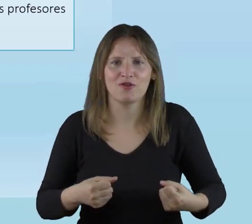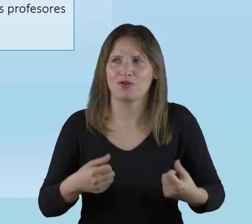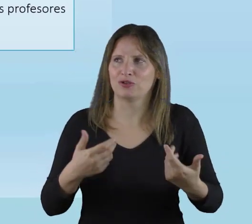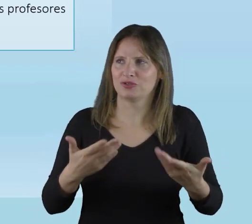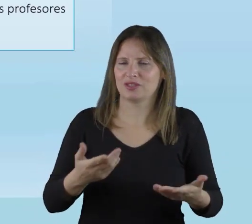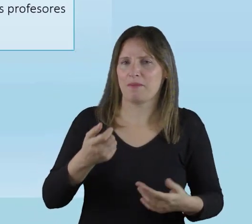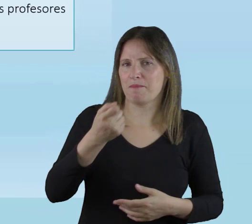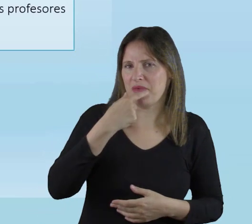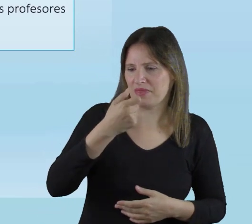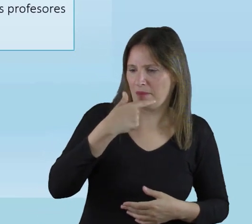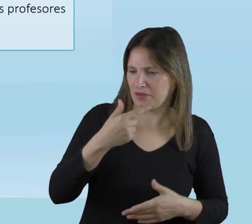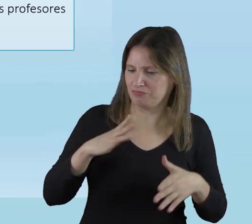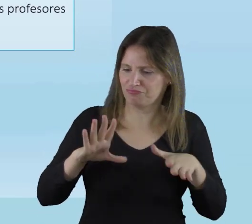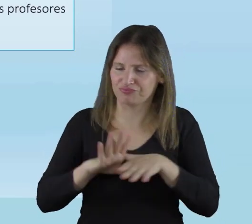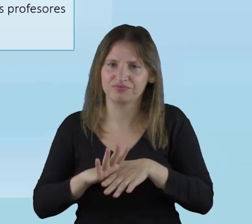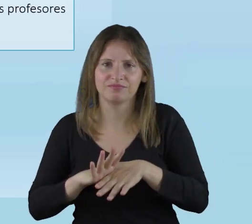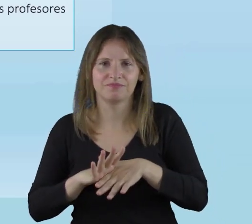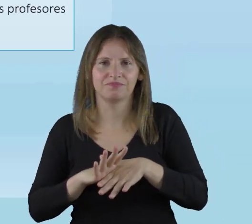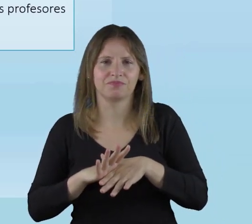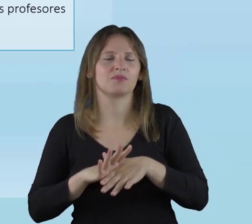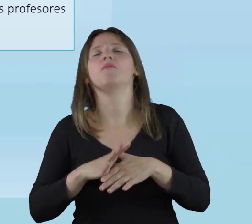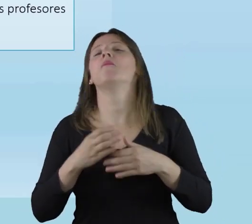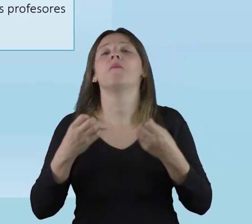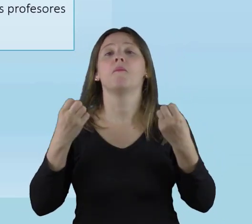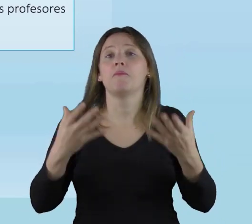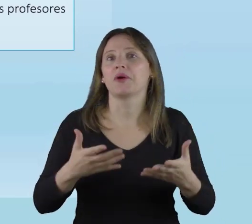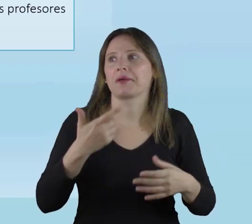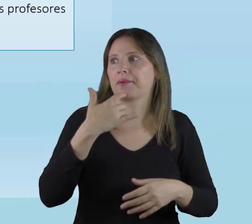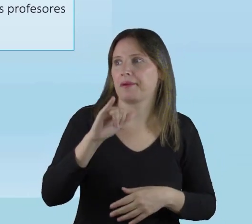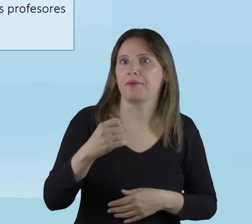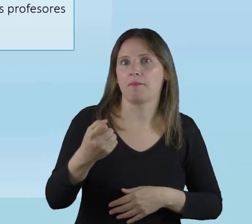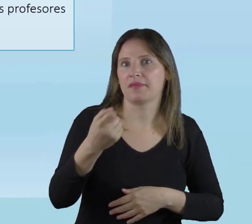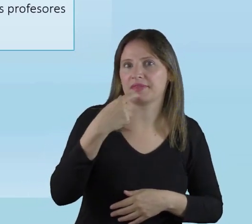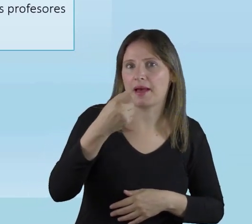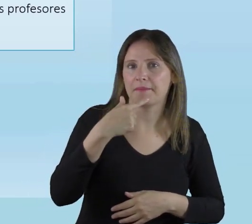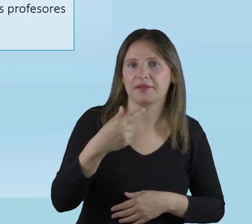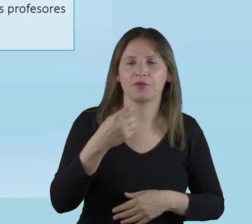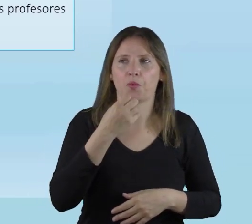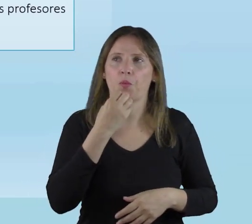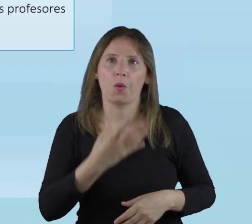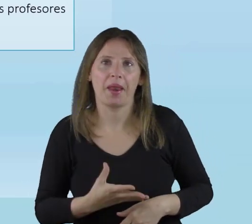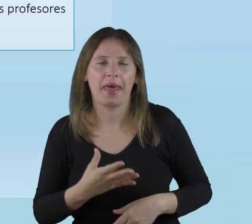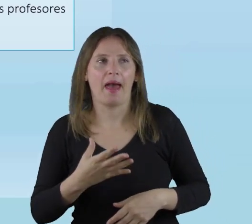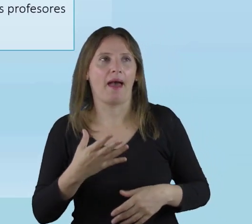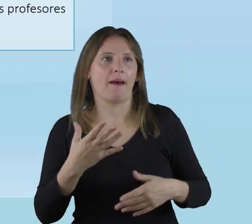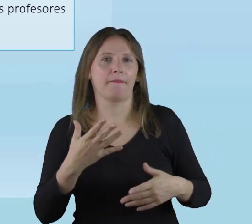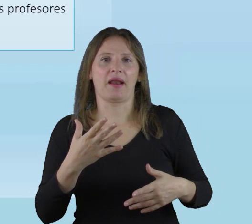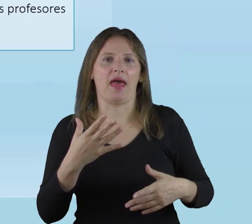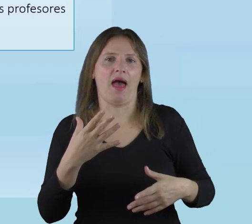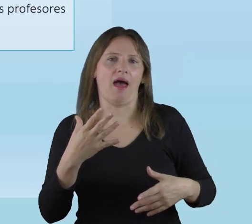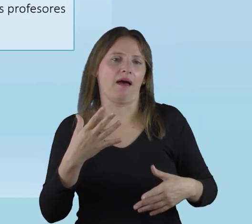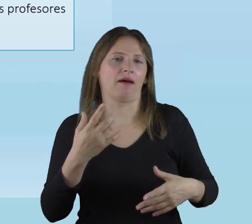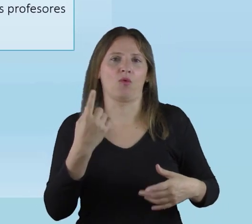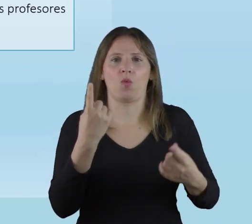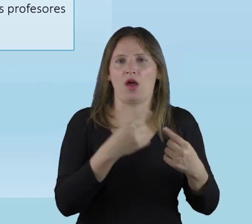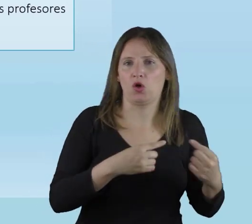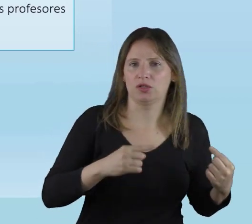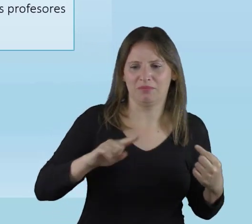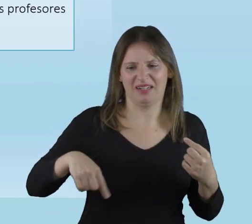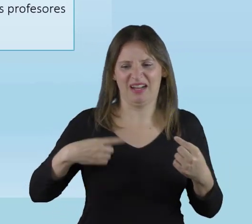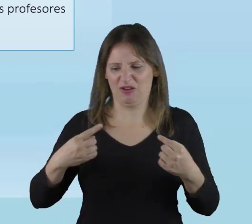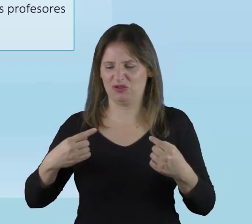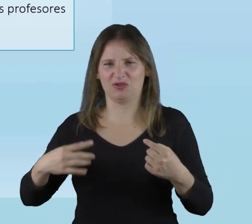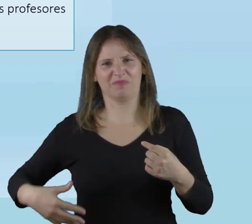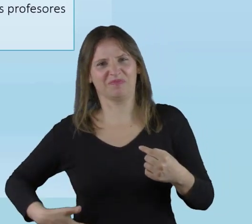yendo, si la medicina nos está resultando bien, porque bueno, si una medicina es buena para